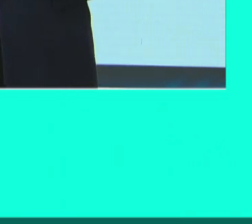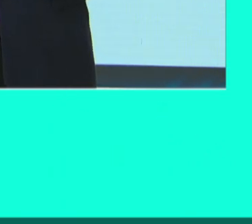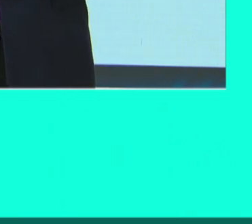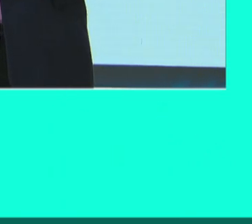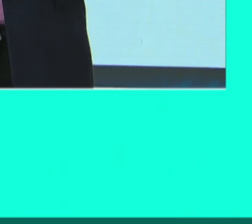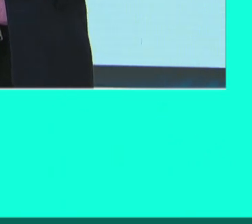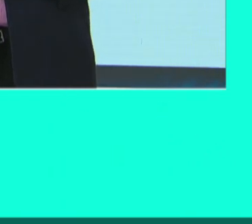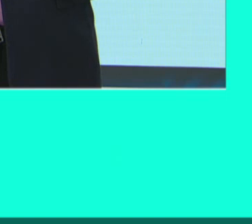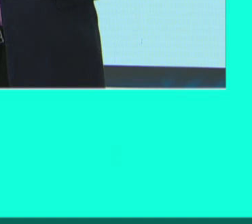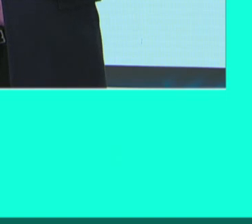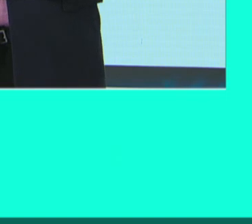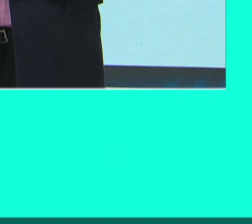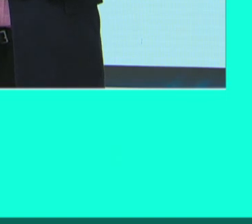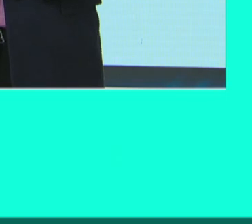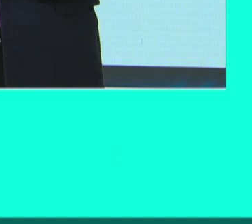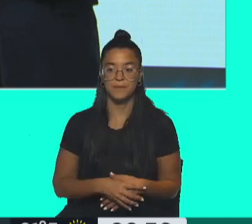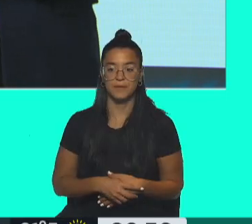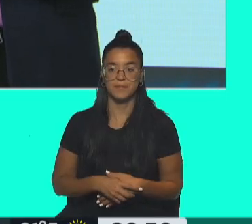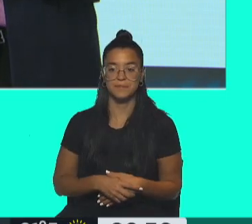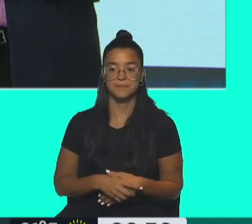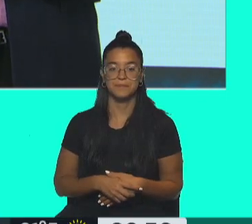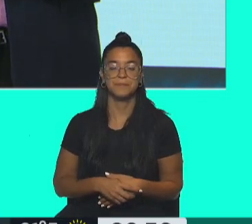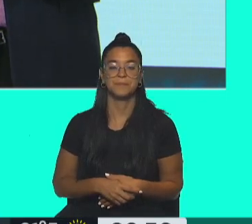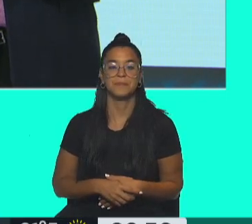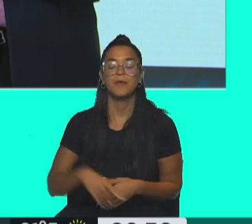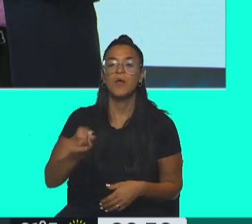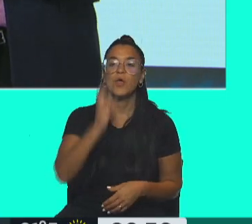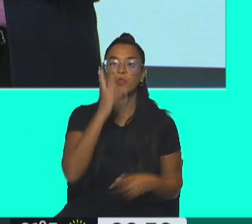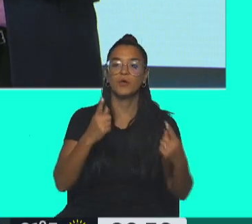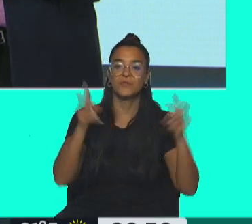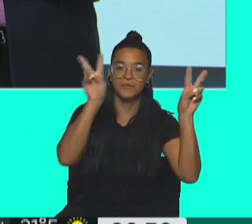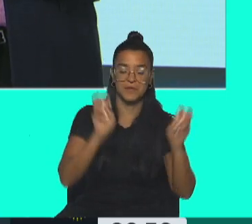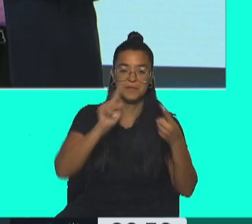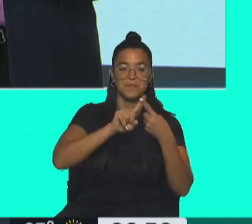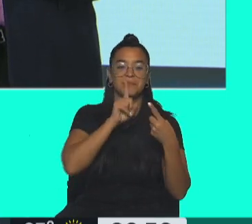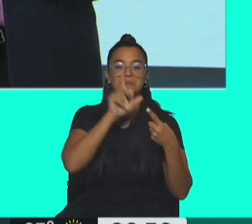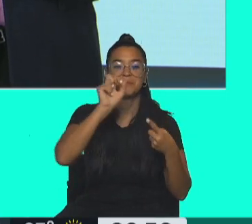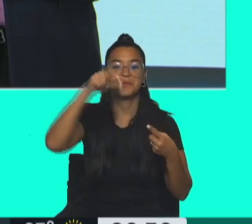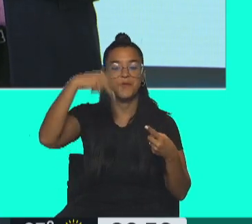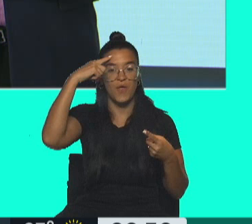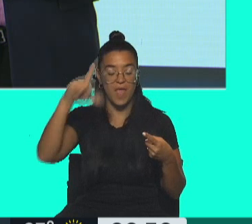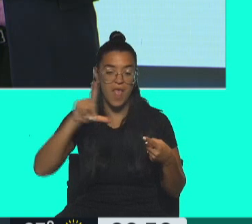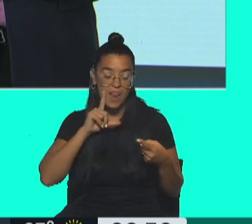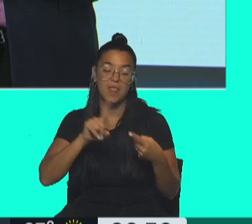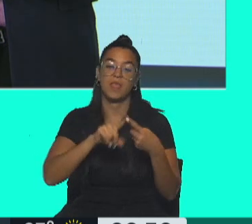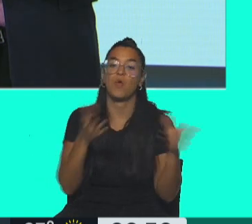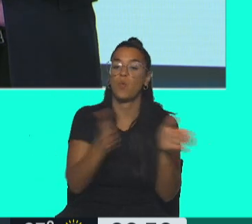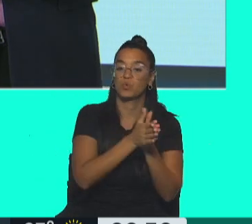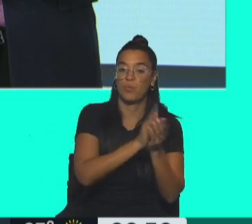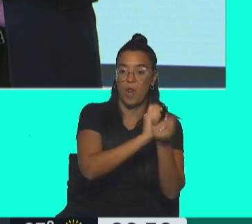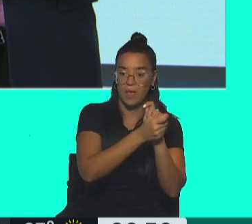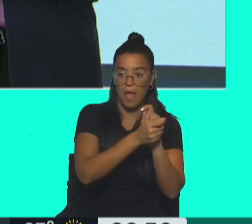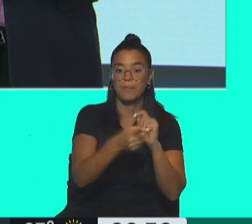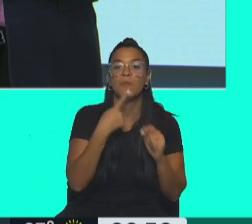en un programa de radio, contaba esto que acabas de ver. Ahora, Néstor, dos cuestiones. Por un lado, Tonelli, por primera vez, dentro de Juntos por el Cambio, le da cierta